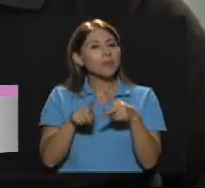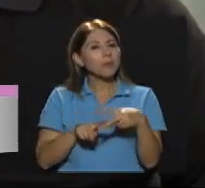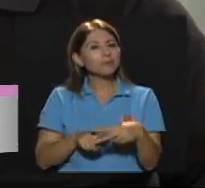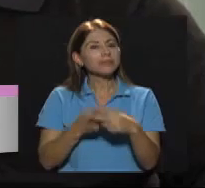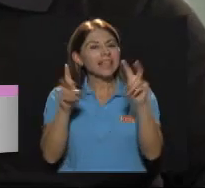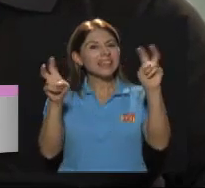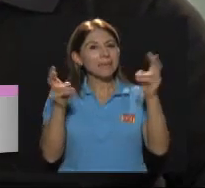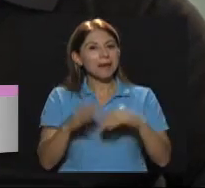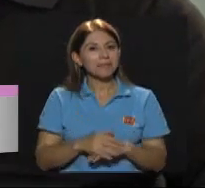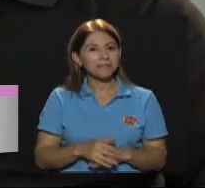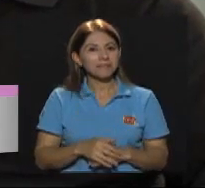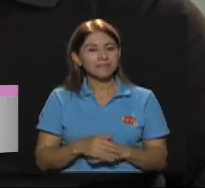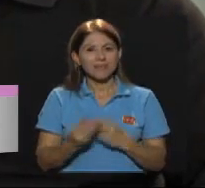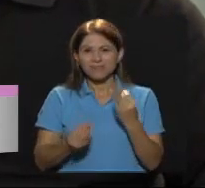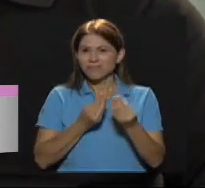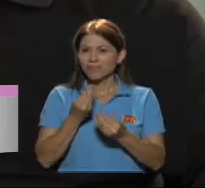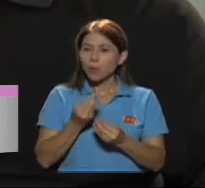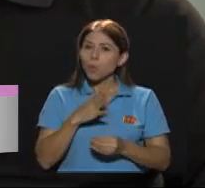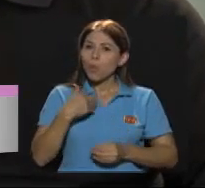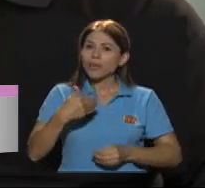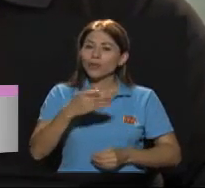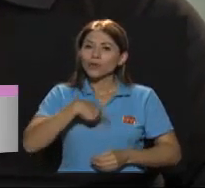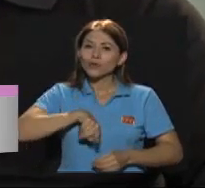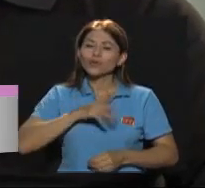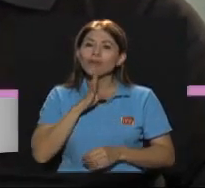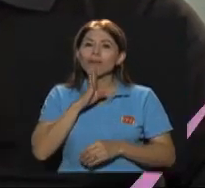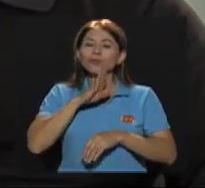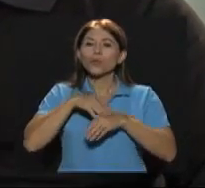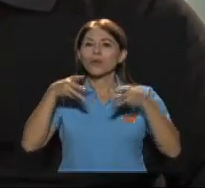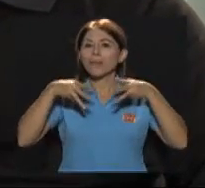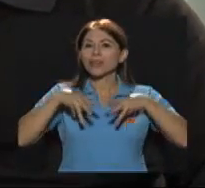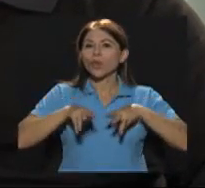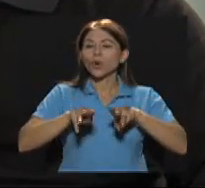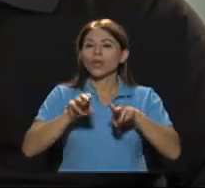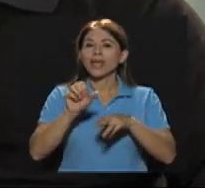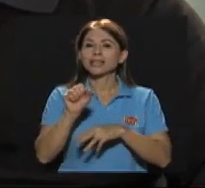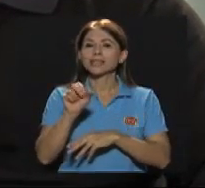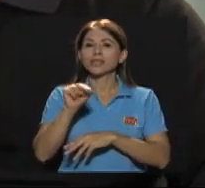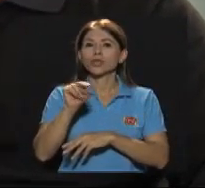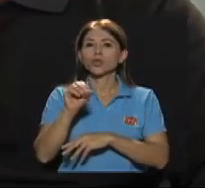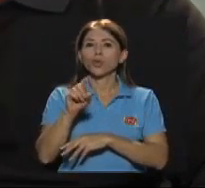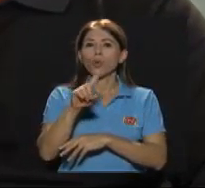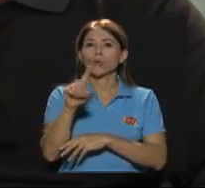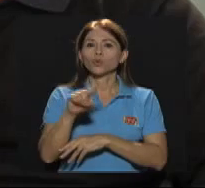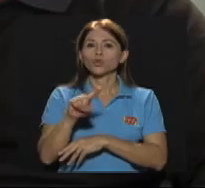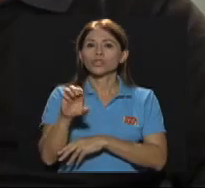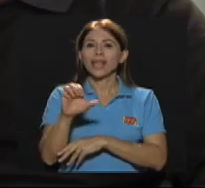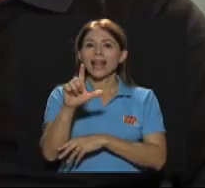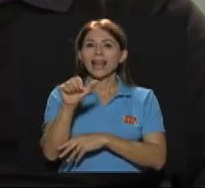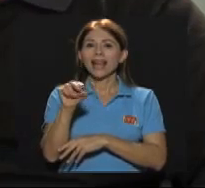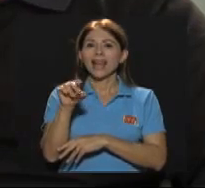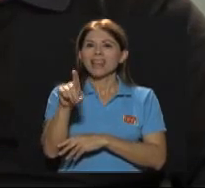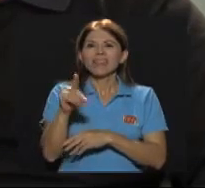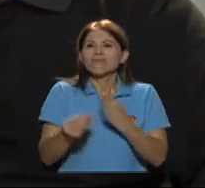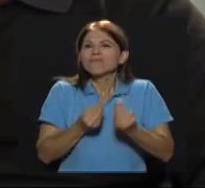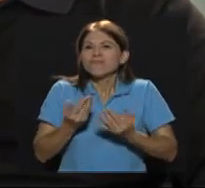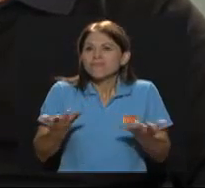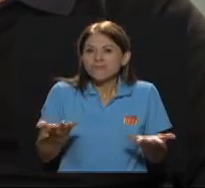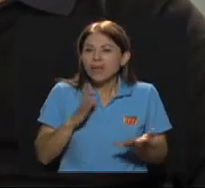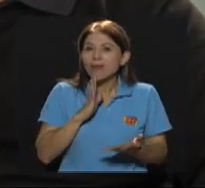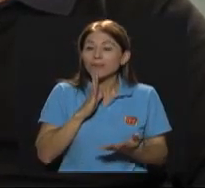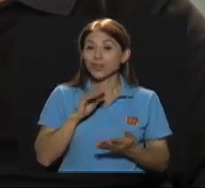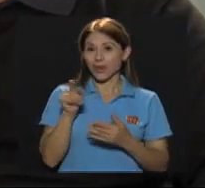introdujera el tema ¿Qué estamos hablando cuando hablamos de metodología de snusselen? Bien, bueno,